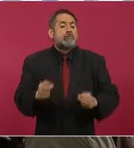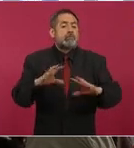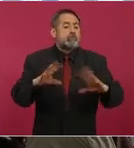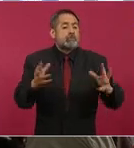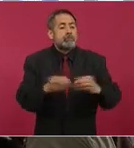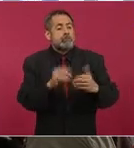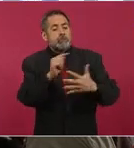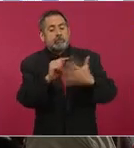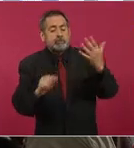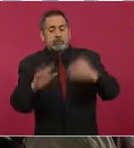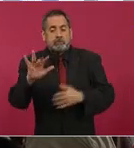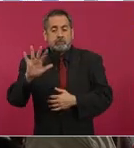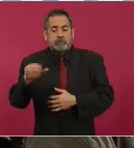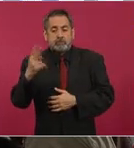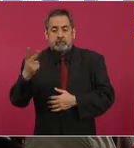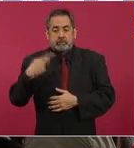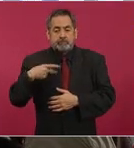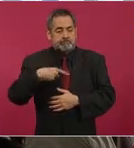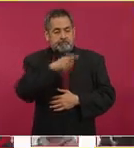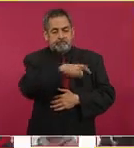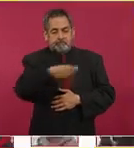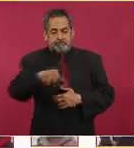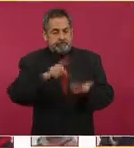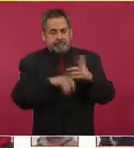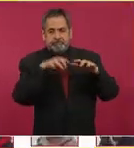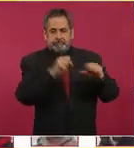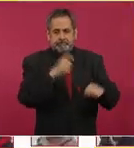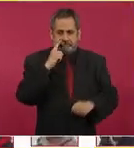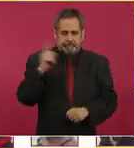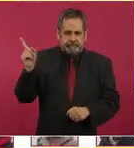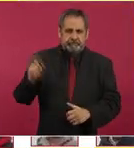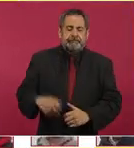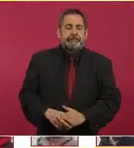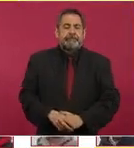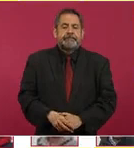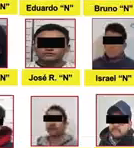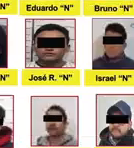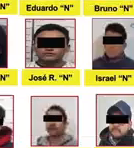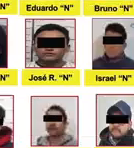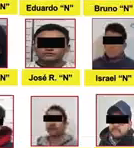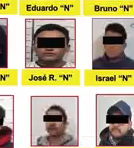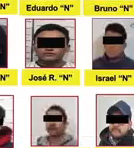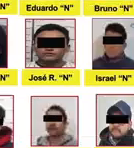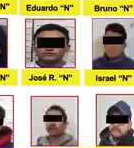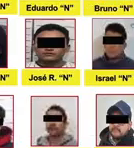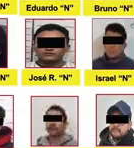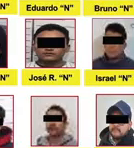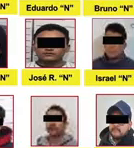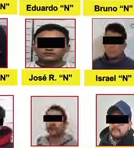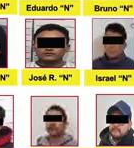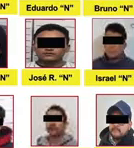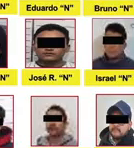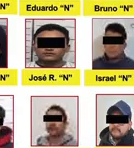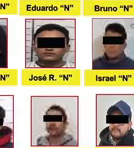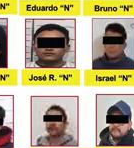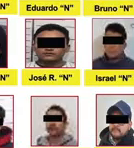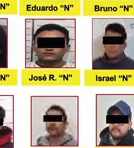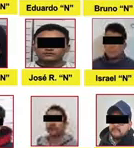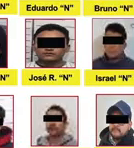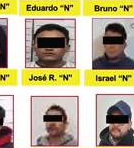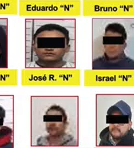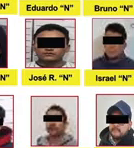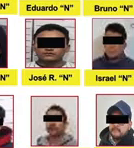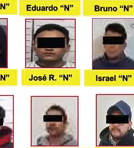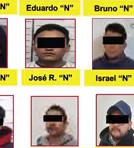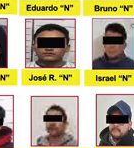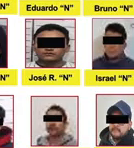generadores de violencia por los delitos señalados, los cuales ya están sometidos a proceso penal. Siguiente.